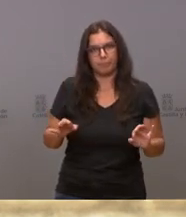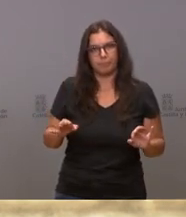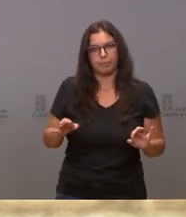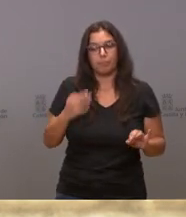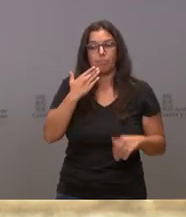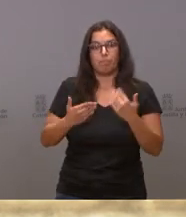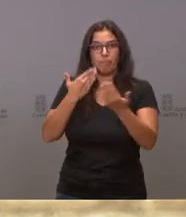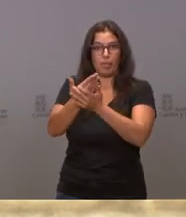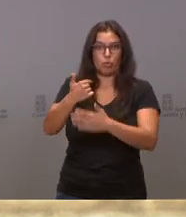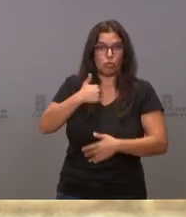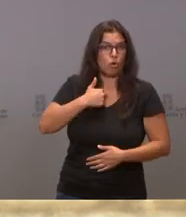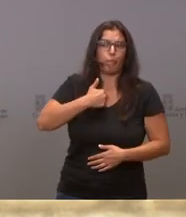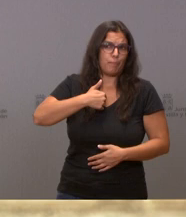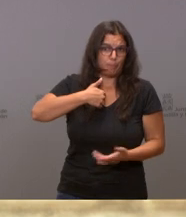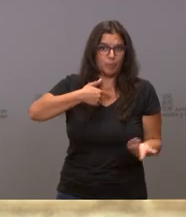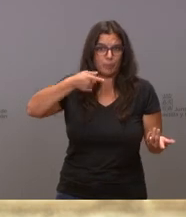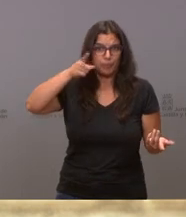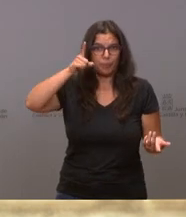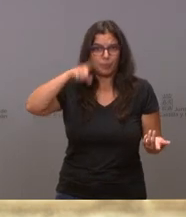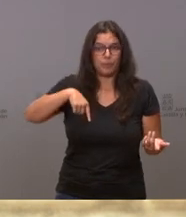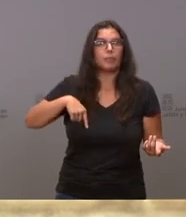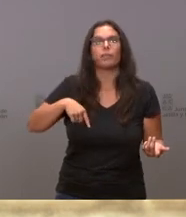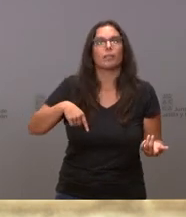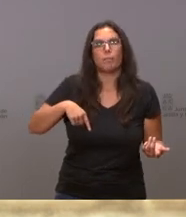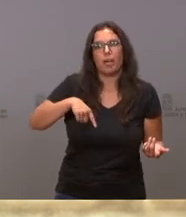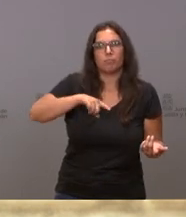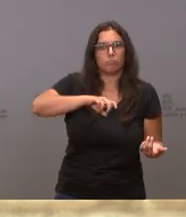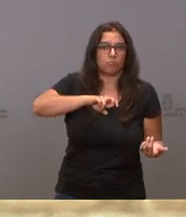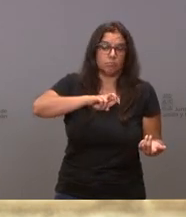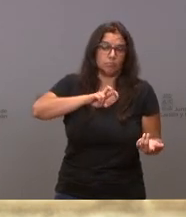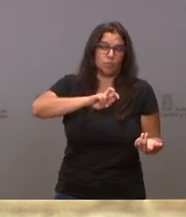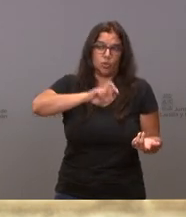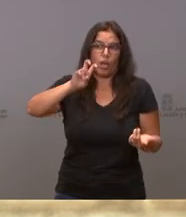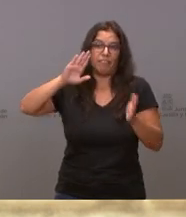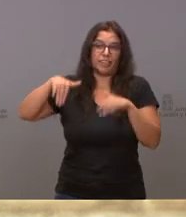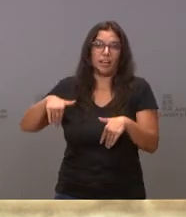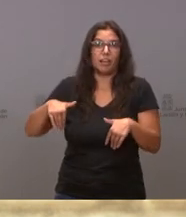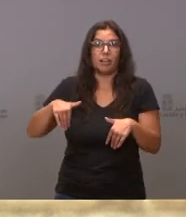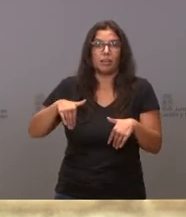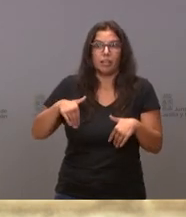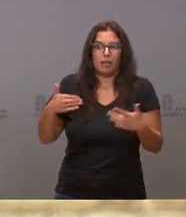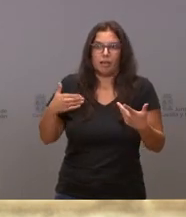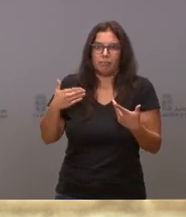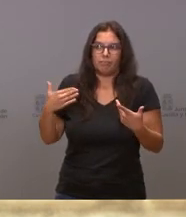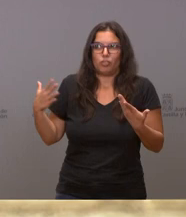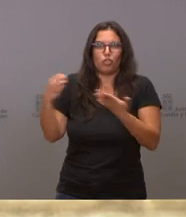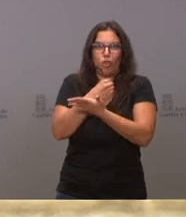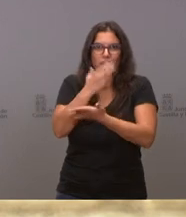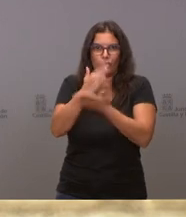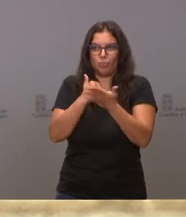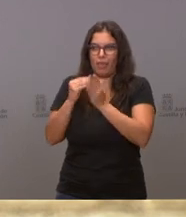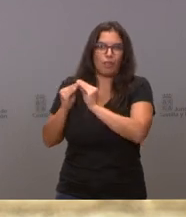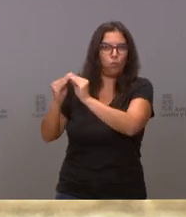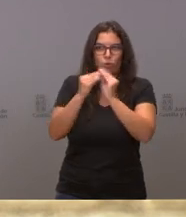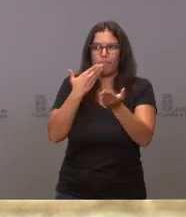habíamos hecho desde Castilla y León y desde ya al final era un clamor en todas las comunidades autónomas.